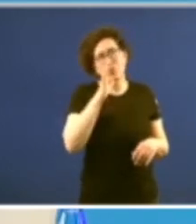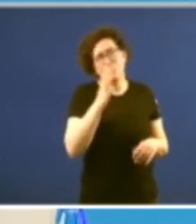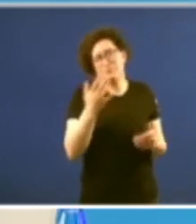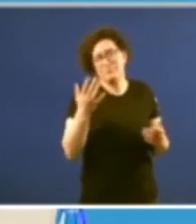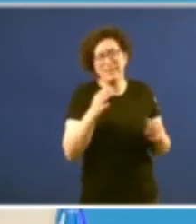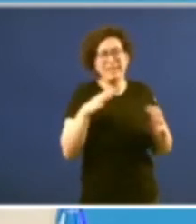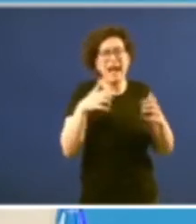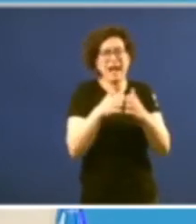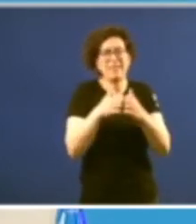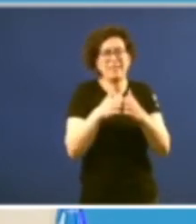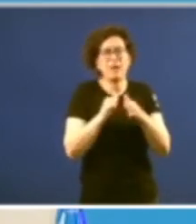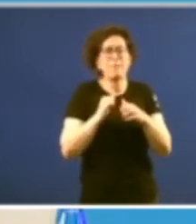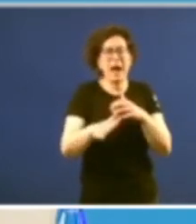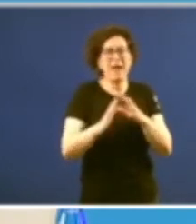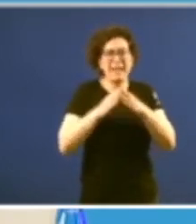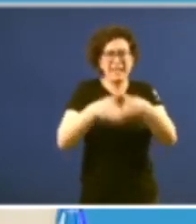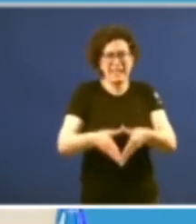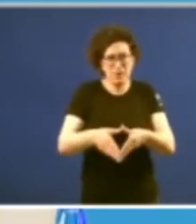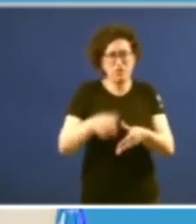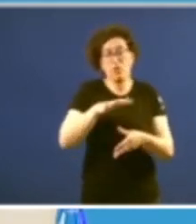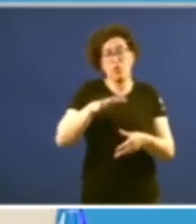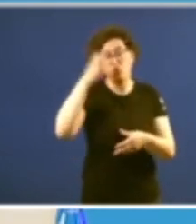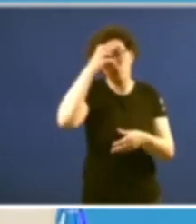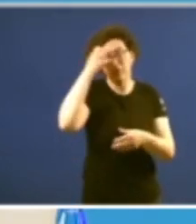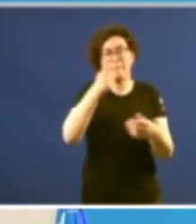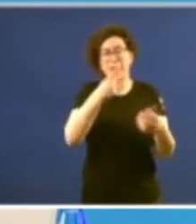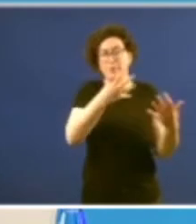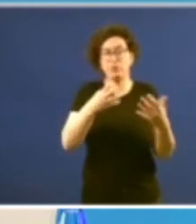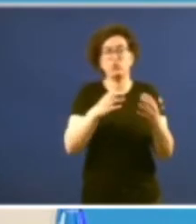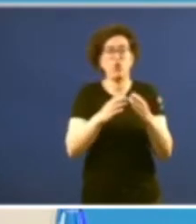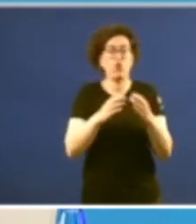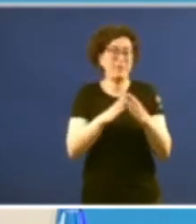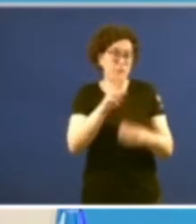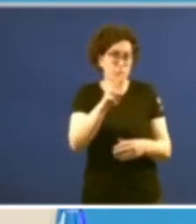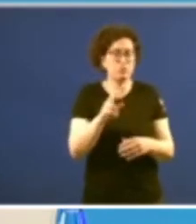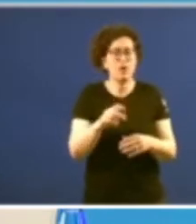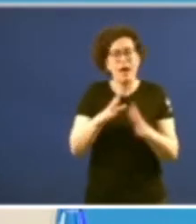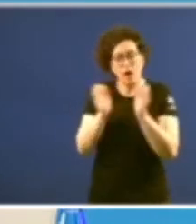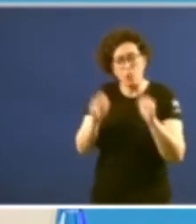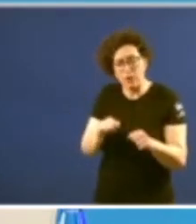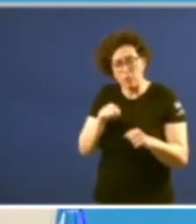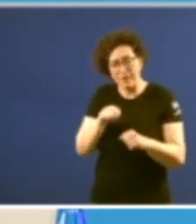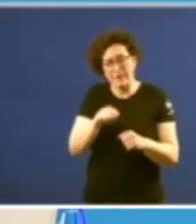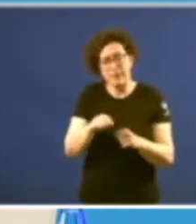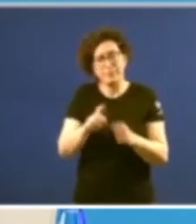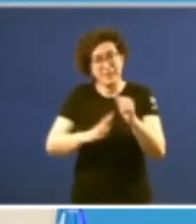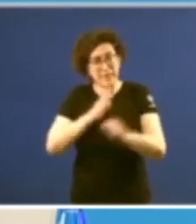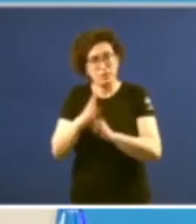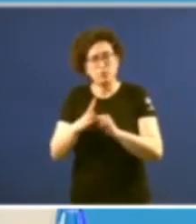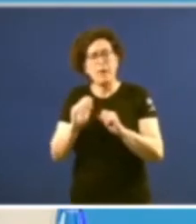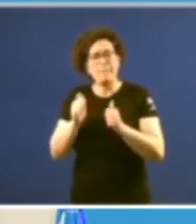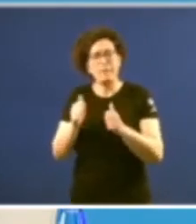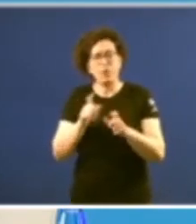accidente del mar Egeo en las costas de Acoruña en 1992 en la cuarta legislatura asistimos ya a un